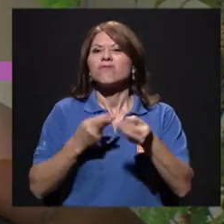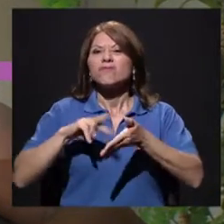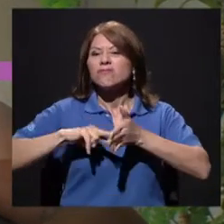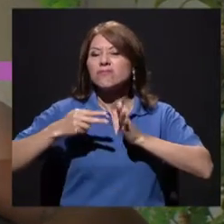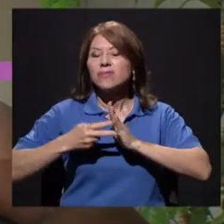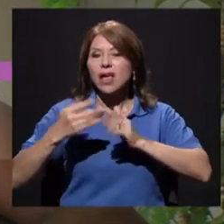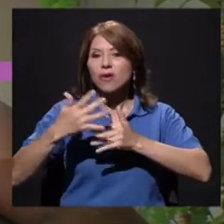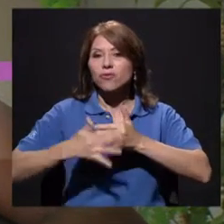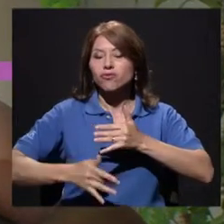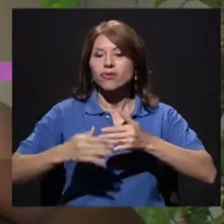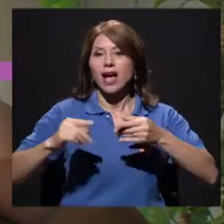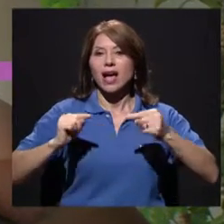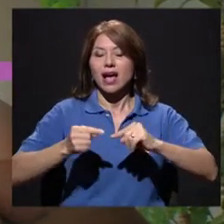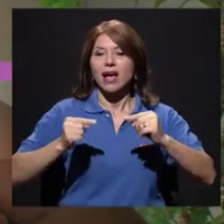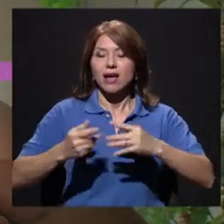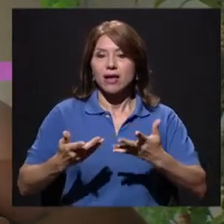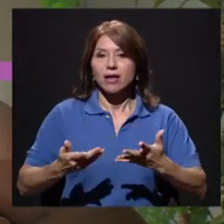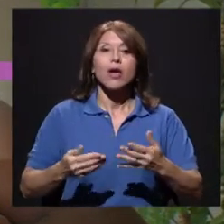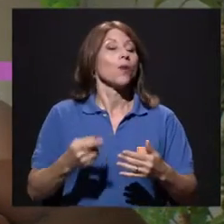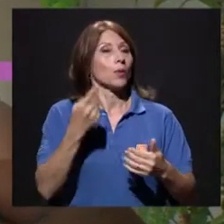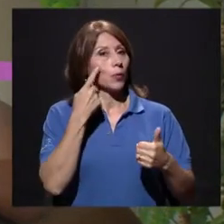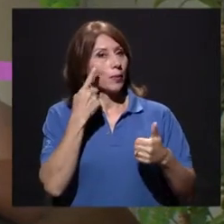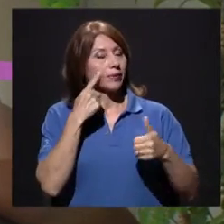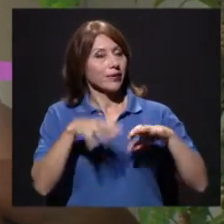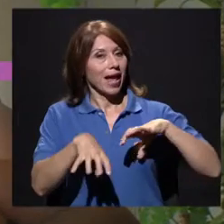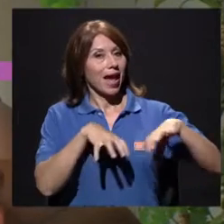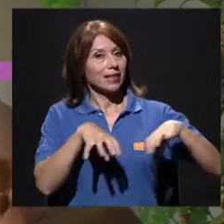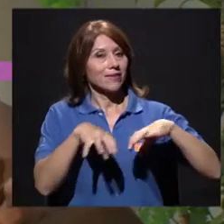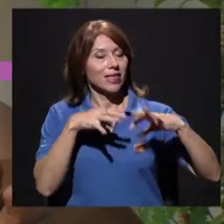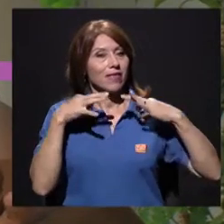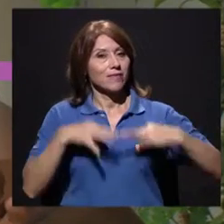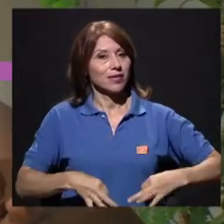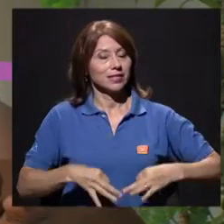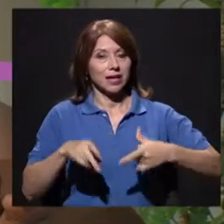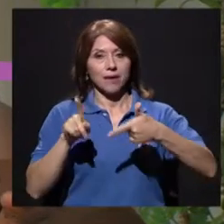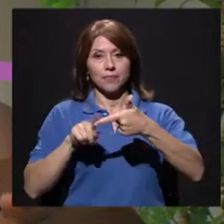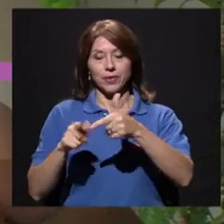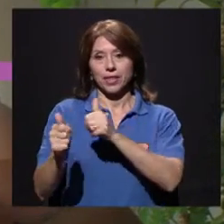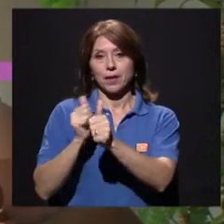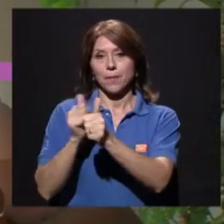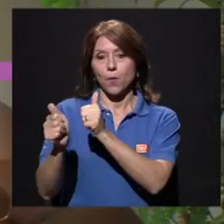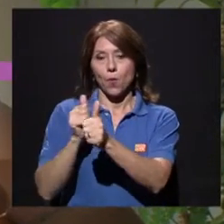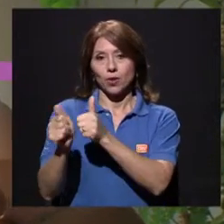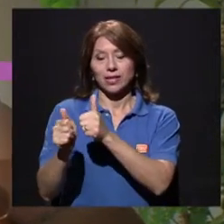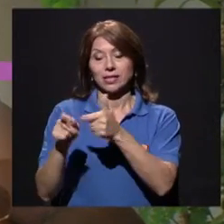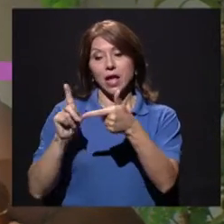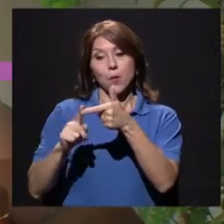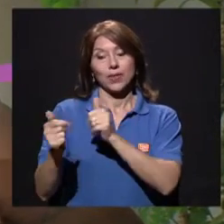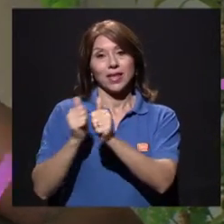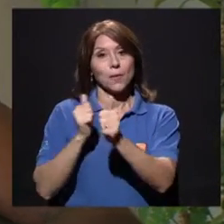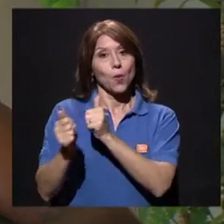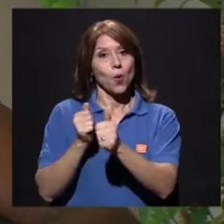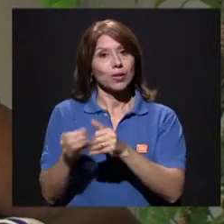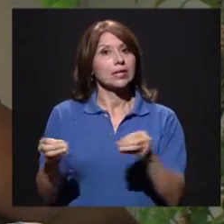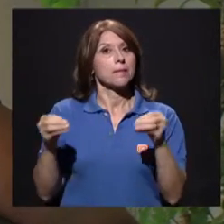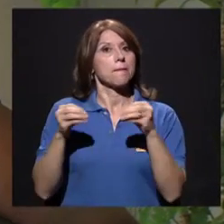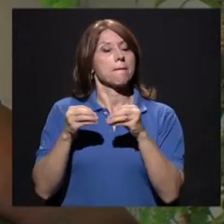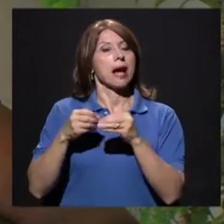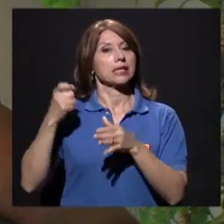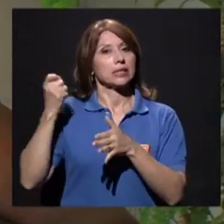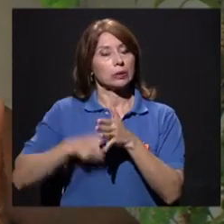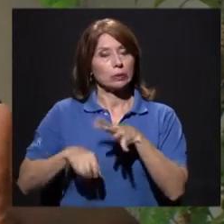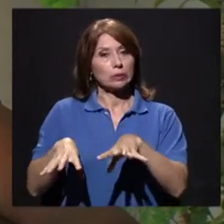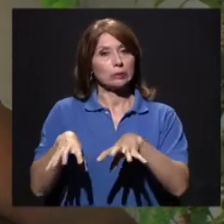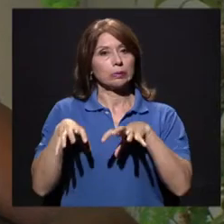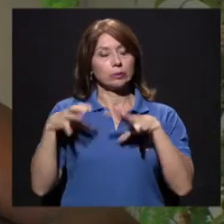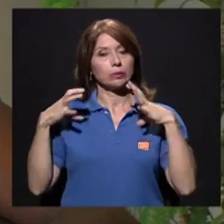diferenciar actividad física y lo que es la parte de deporte, ¿verdad? Porque la parte deportiva involucra un poquito más de estrés